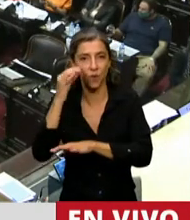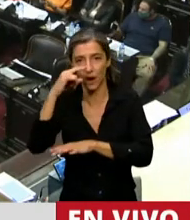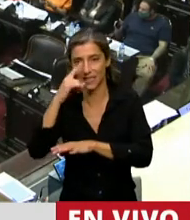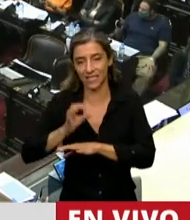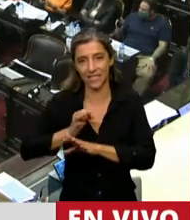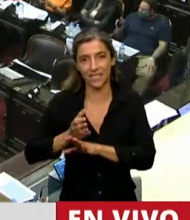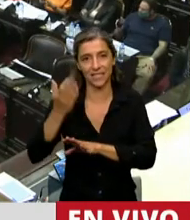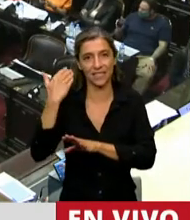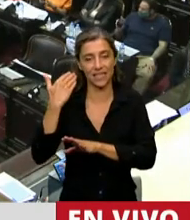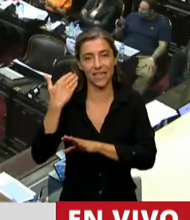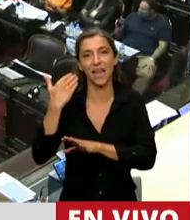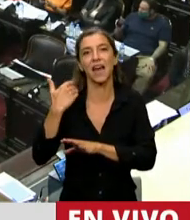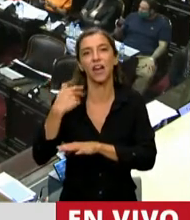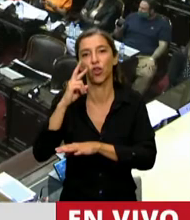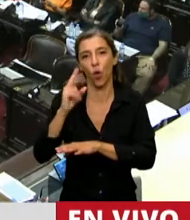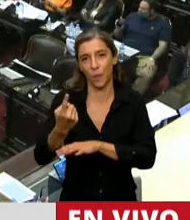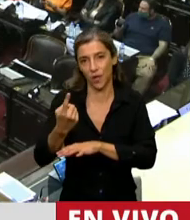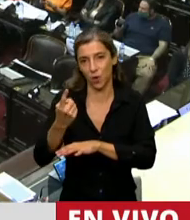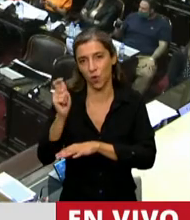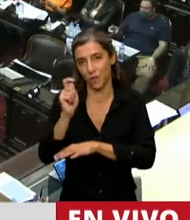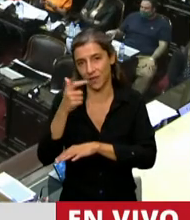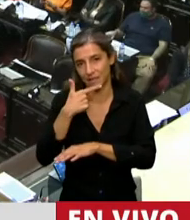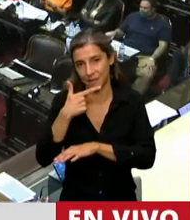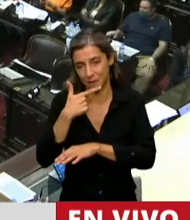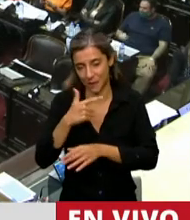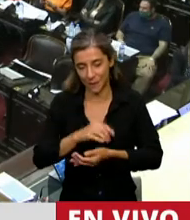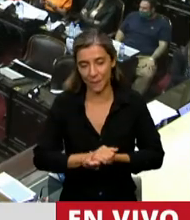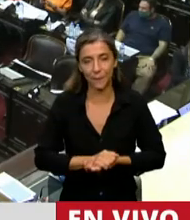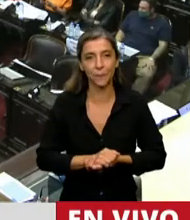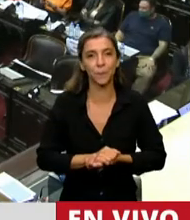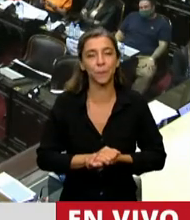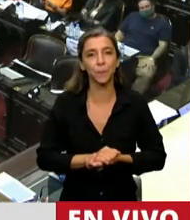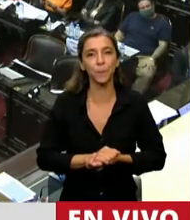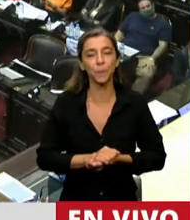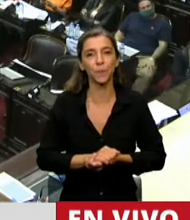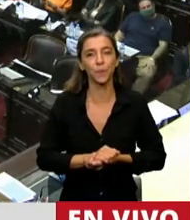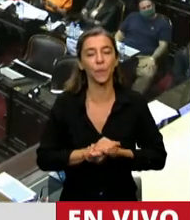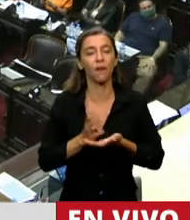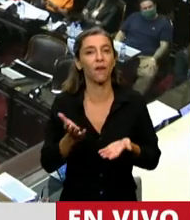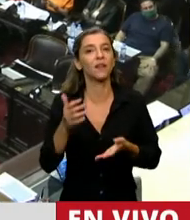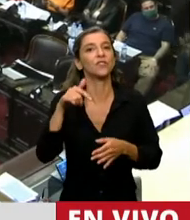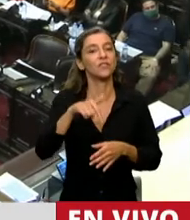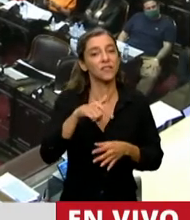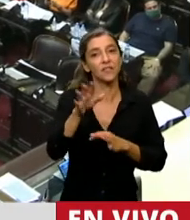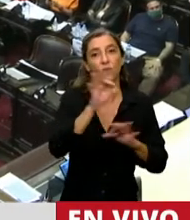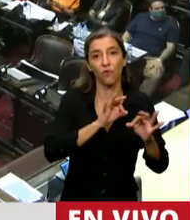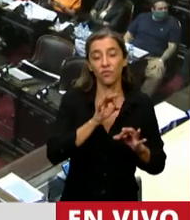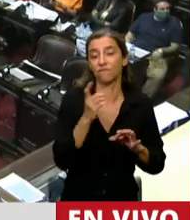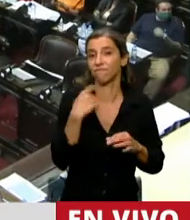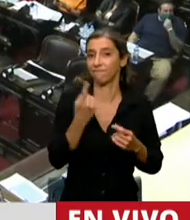en el año de septiembre del 2001, no muy oportunamente. Necesario porque, como digo,